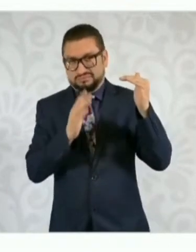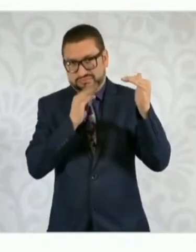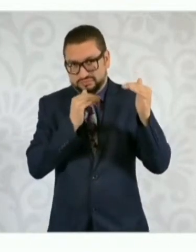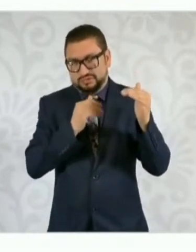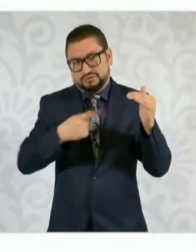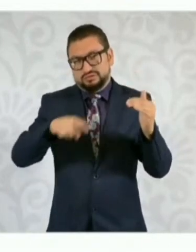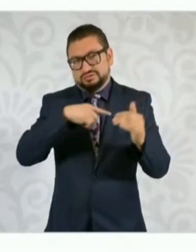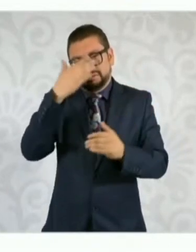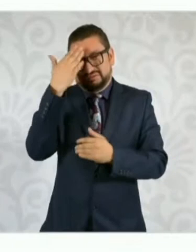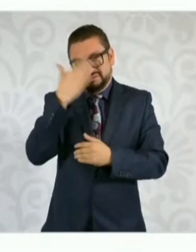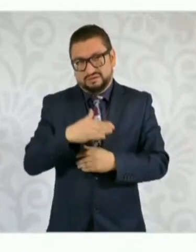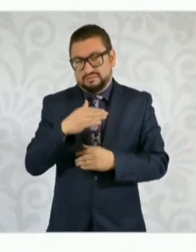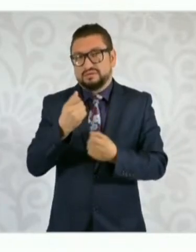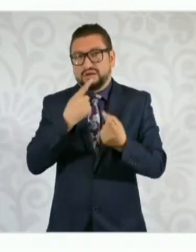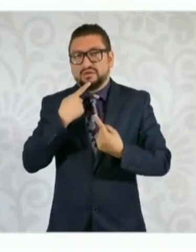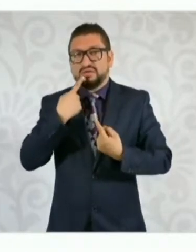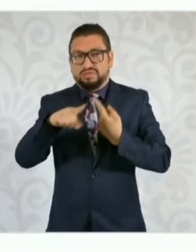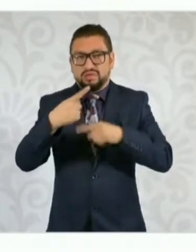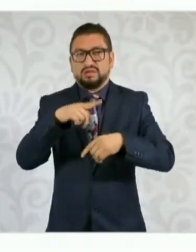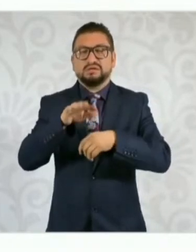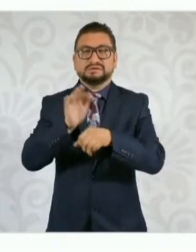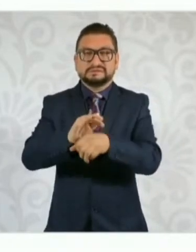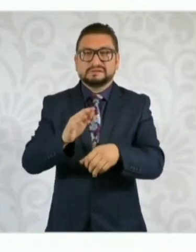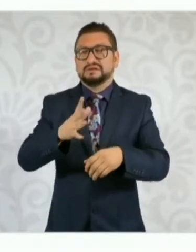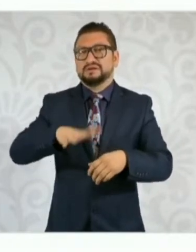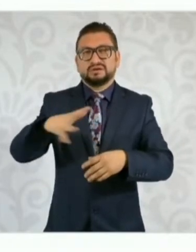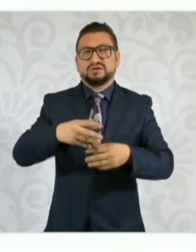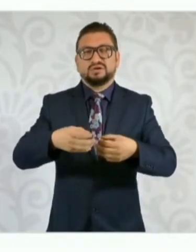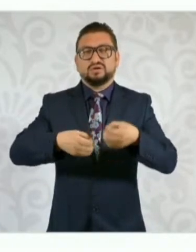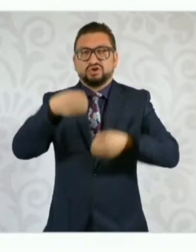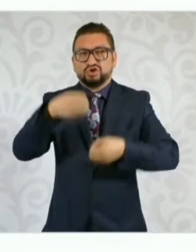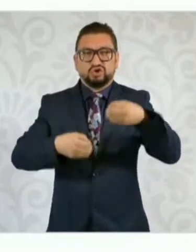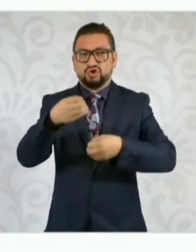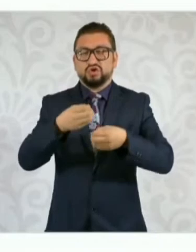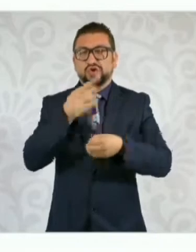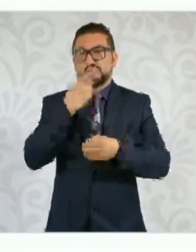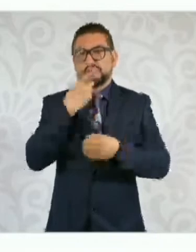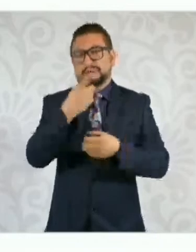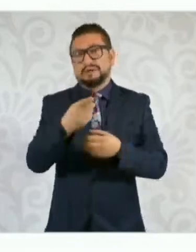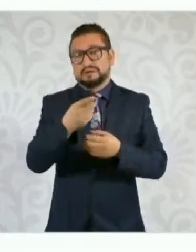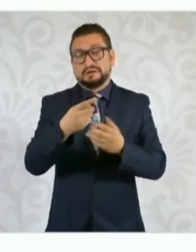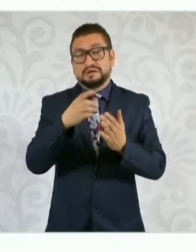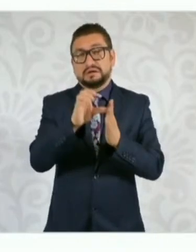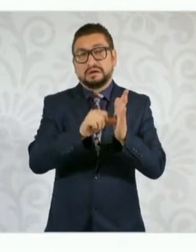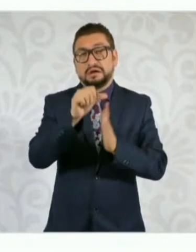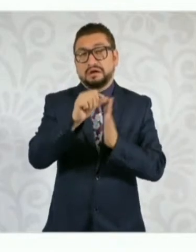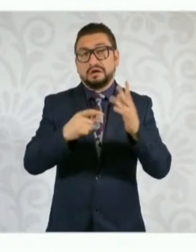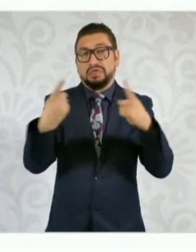sufrió amparos y la Corte lo declaró varios artículos inconstitucionales.